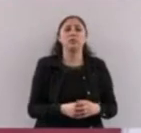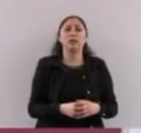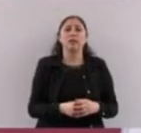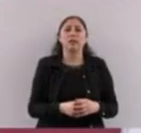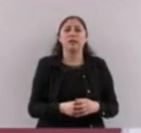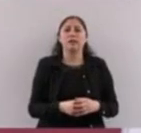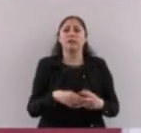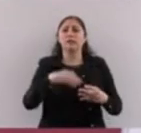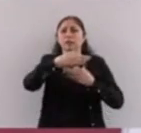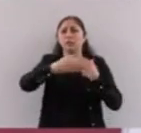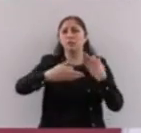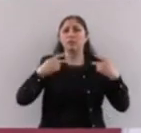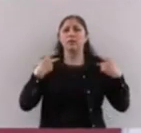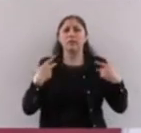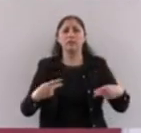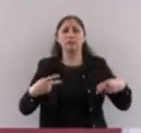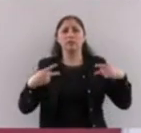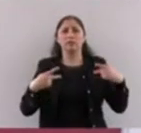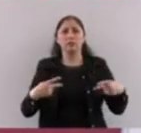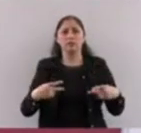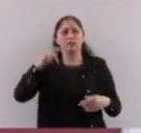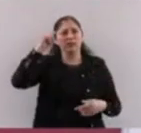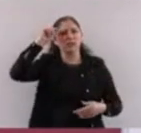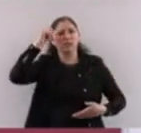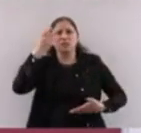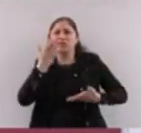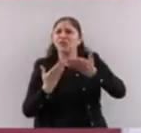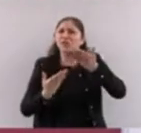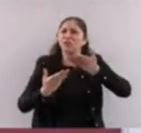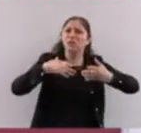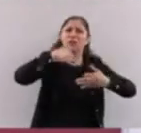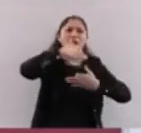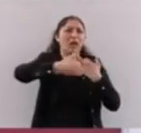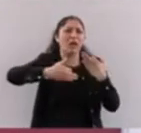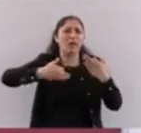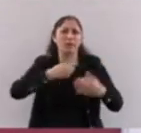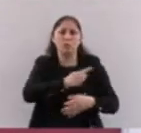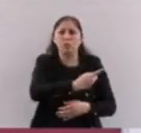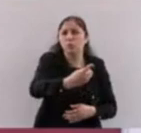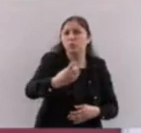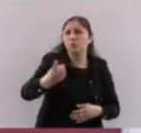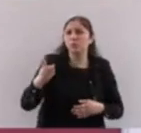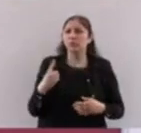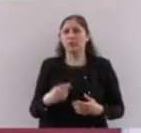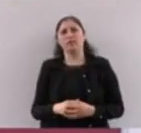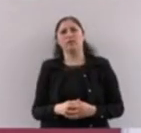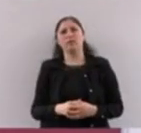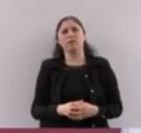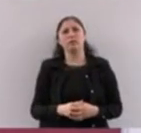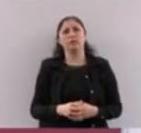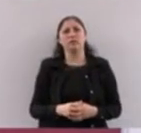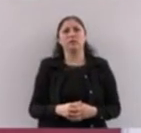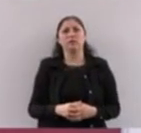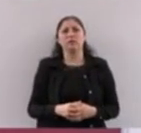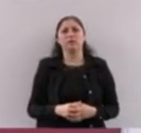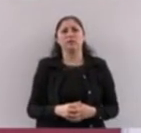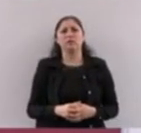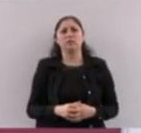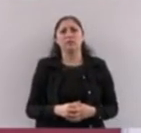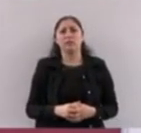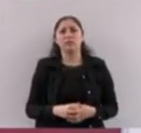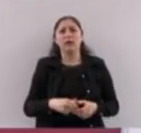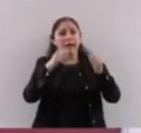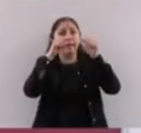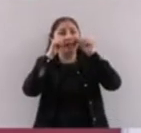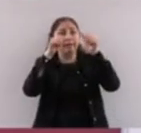públicos para servirle a ustedes. Por eso nos llamamos servidores públicos, porque estamos para